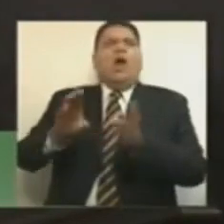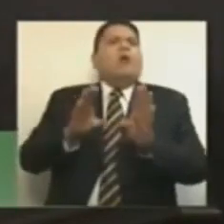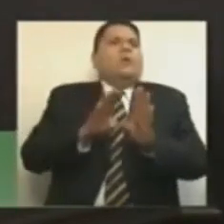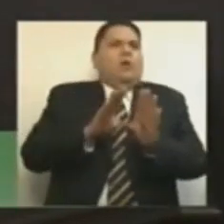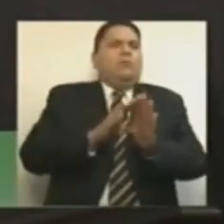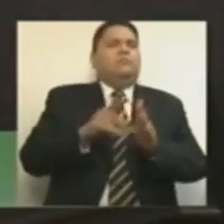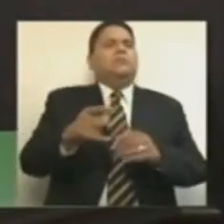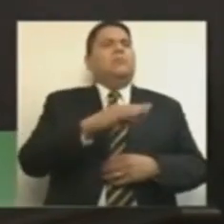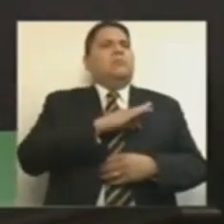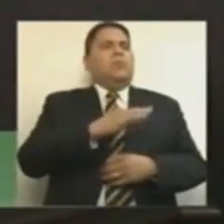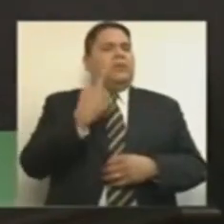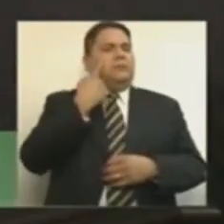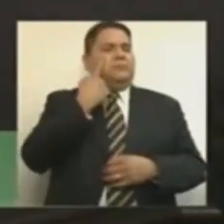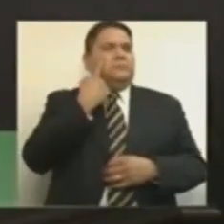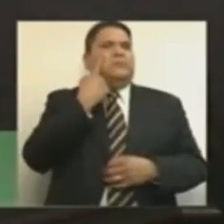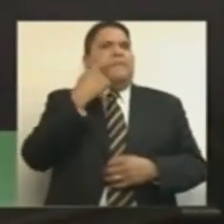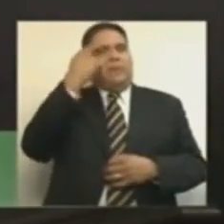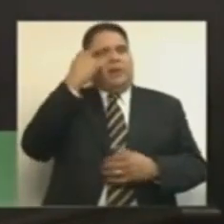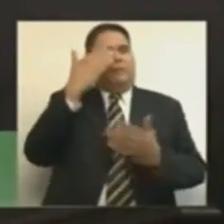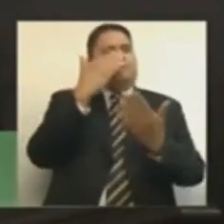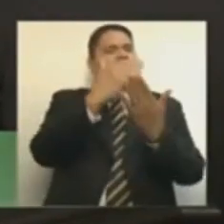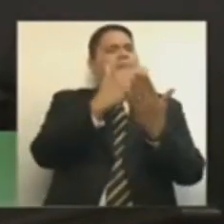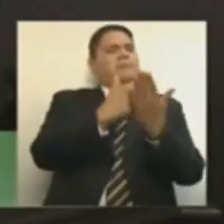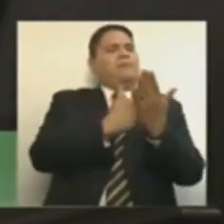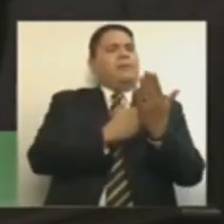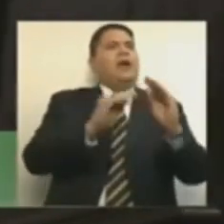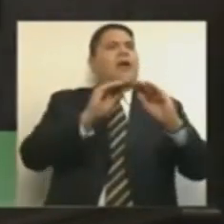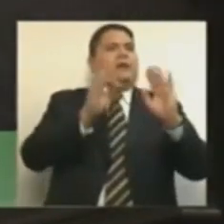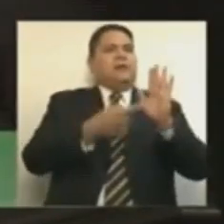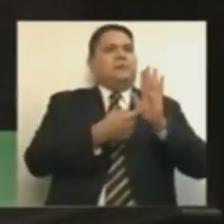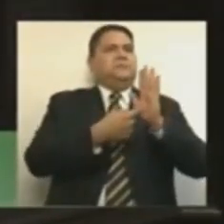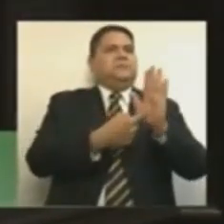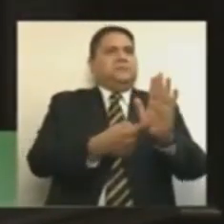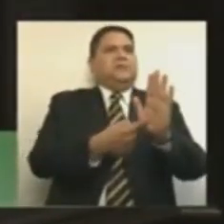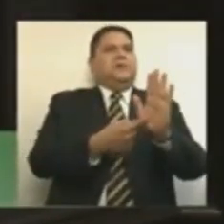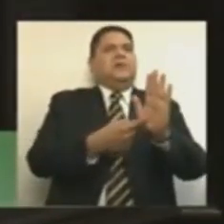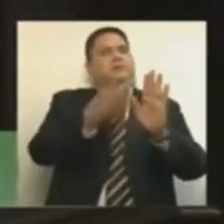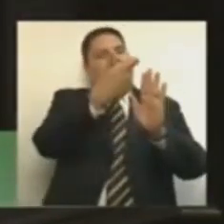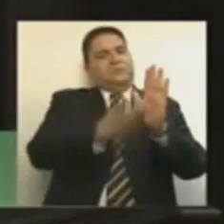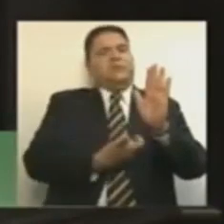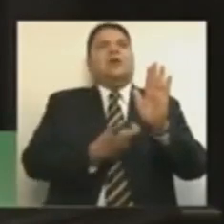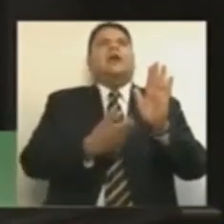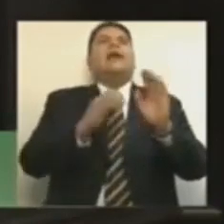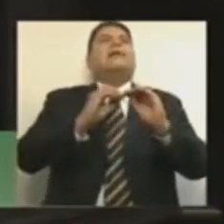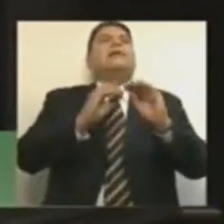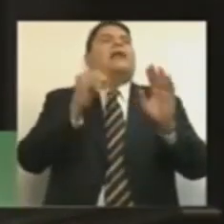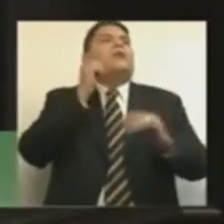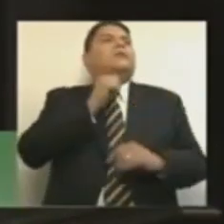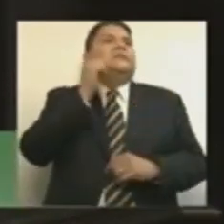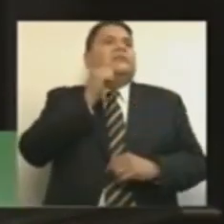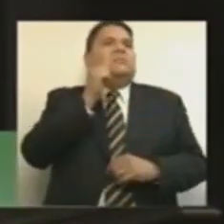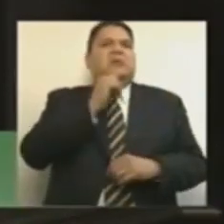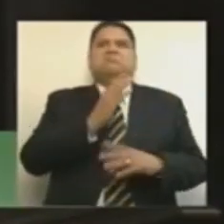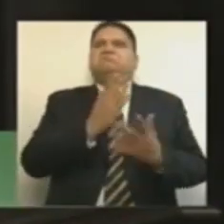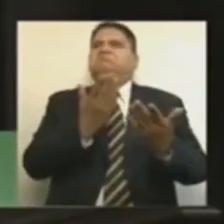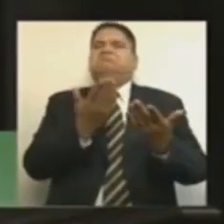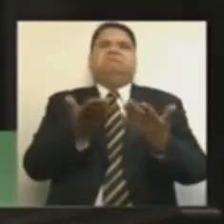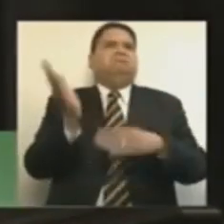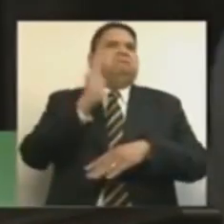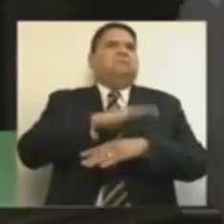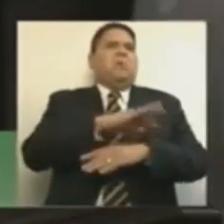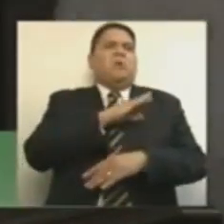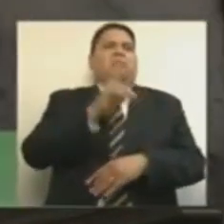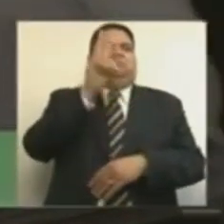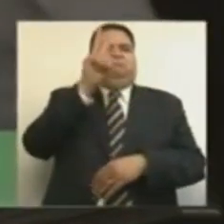pues podrá emplear los mecanismos ya existentes de transparencia y rendición de cuentas directas para que en todo momento puedan saber cómo se